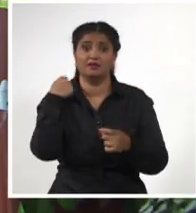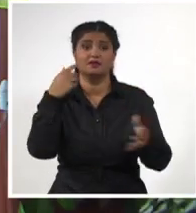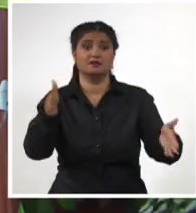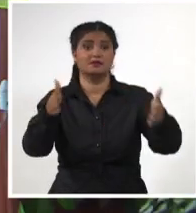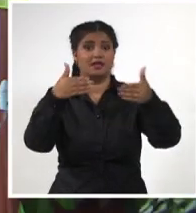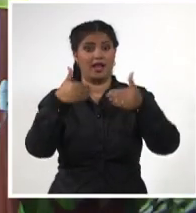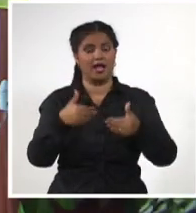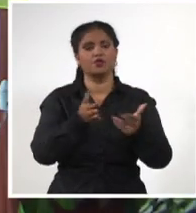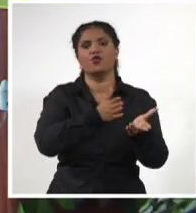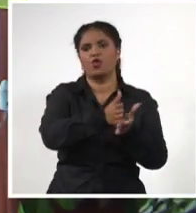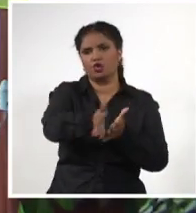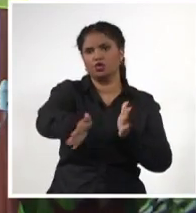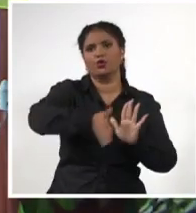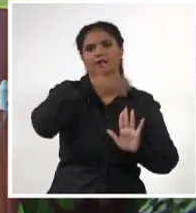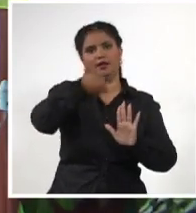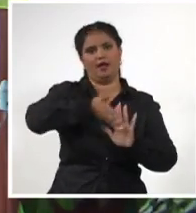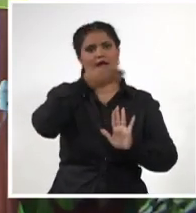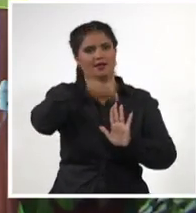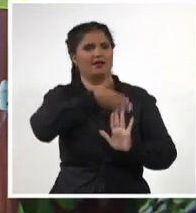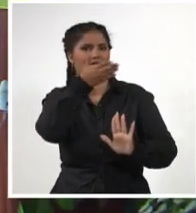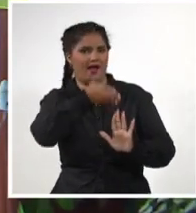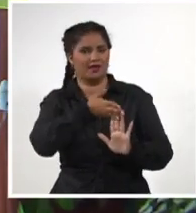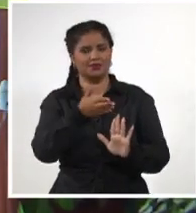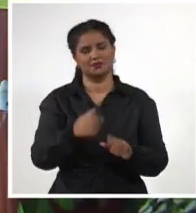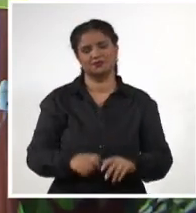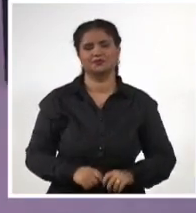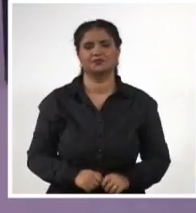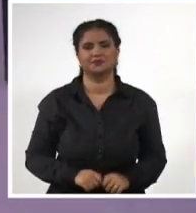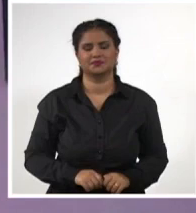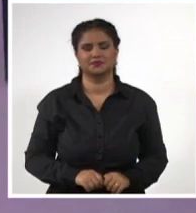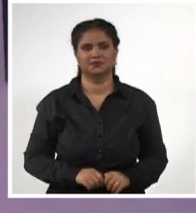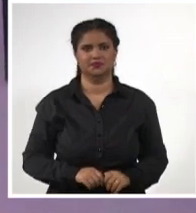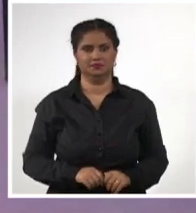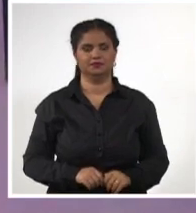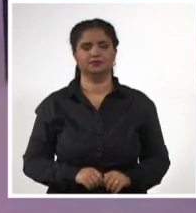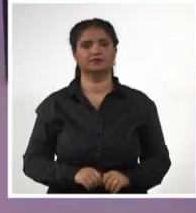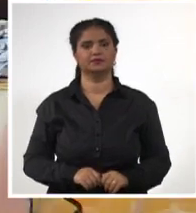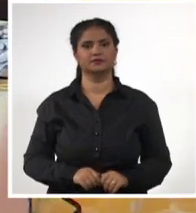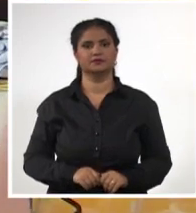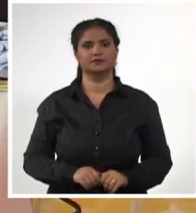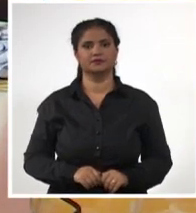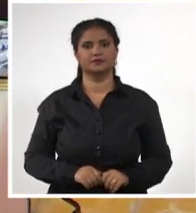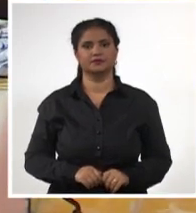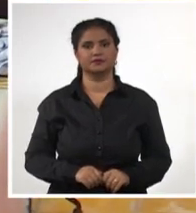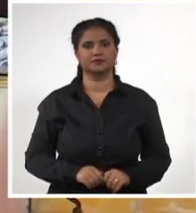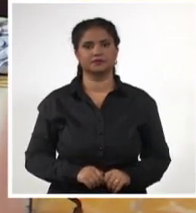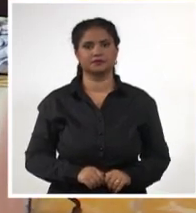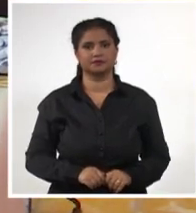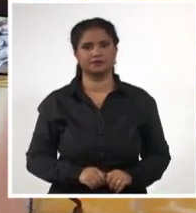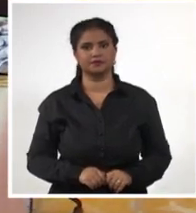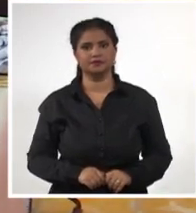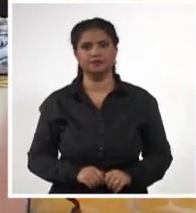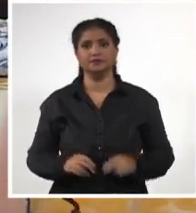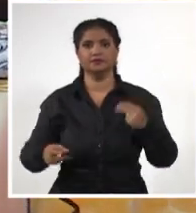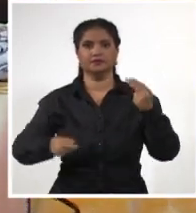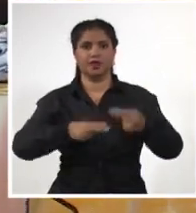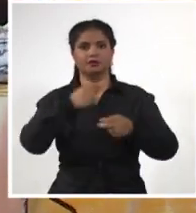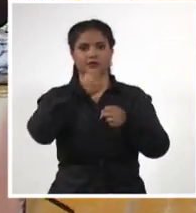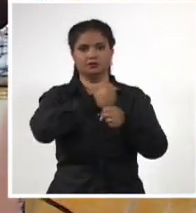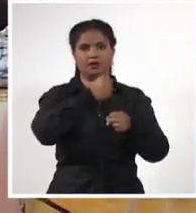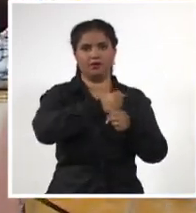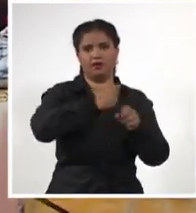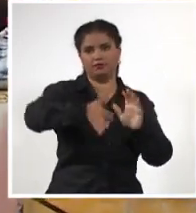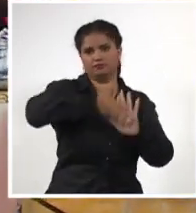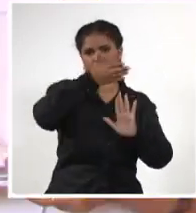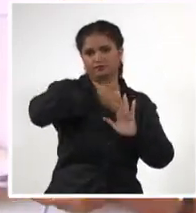escuela, insigne por sus aportes al desarrollo de programas vinculados a la producción de alimentos. Se ejecutaron obras en la cabecera municipal